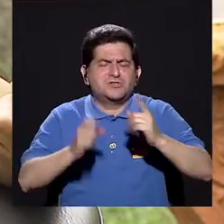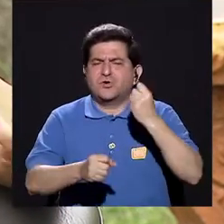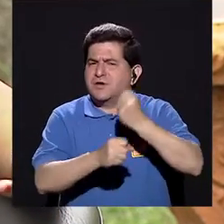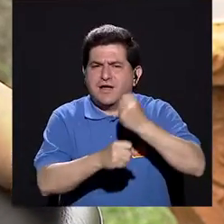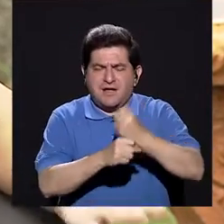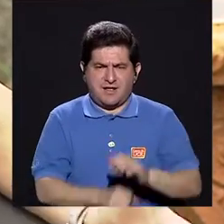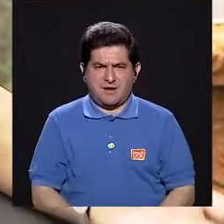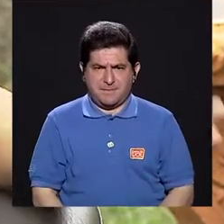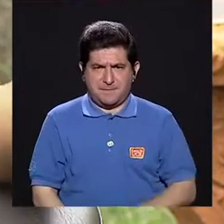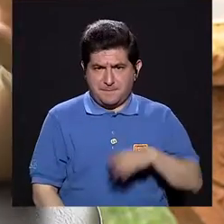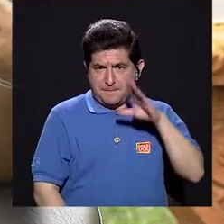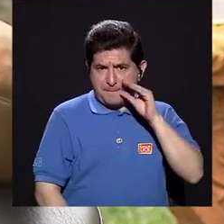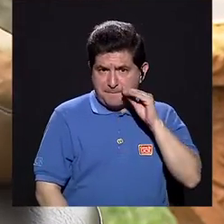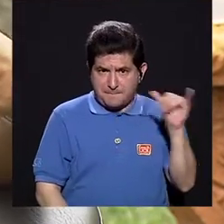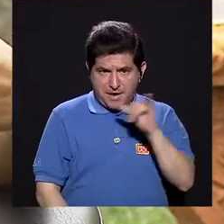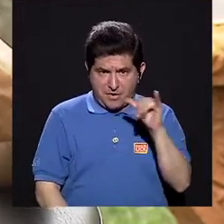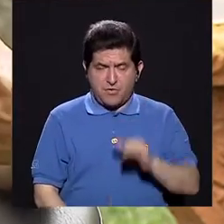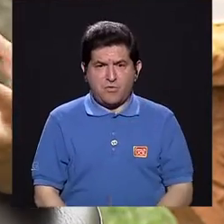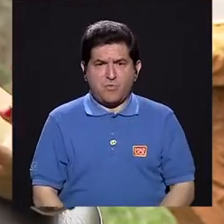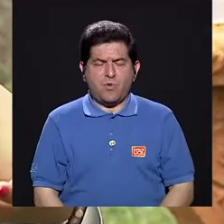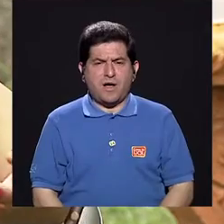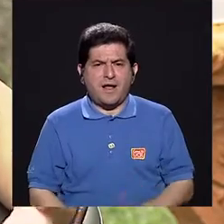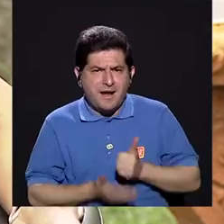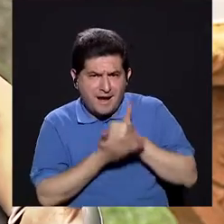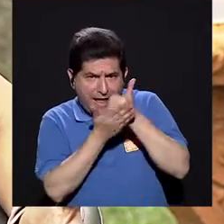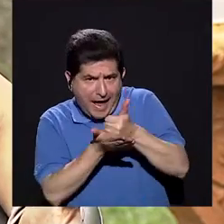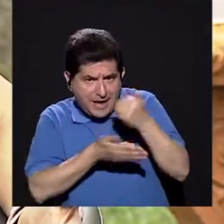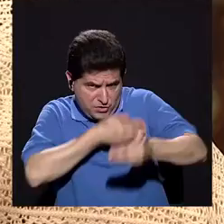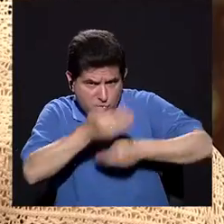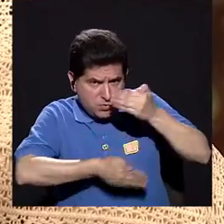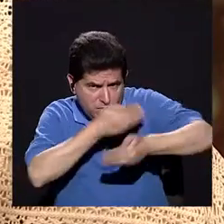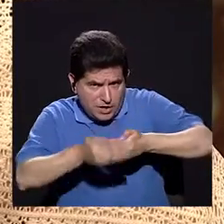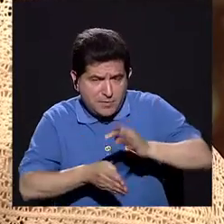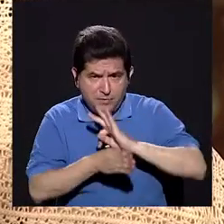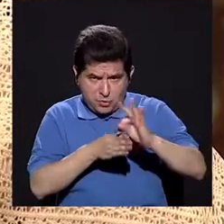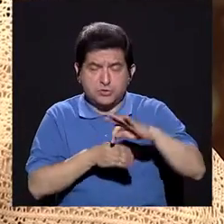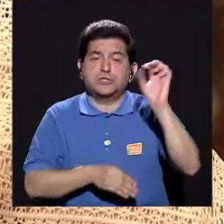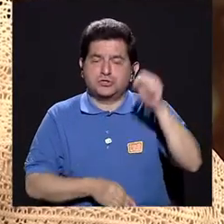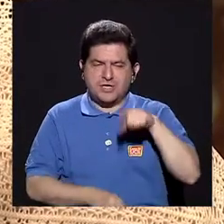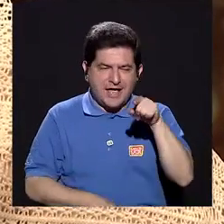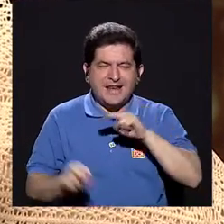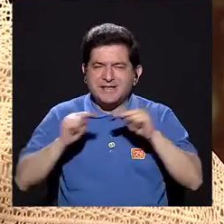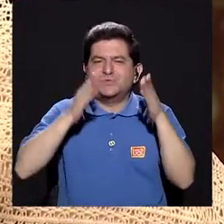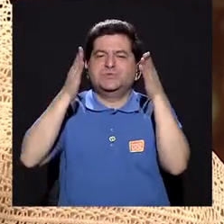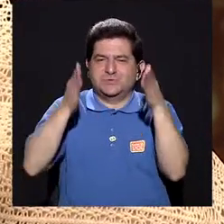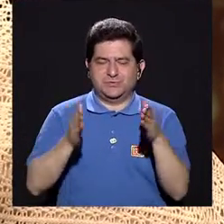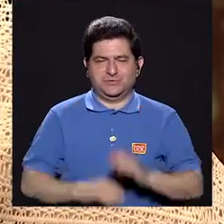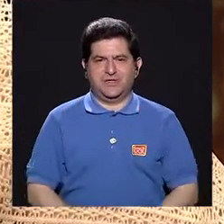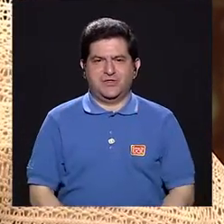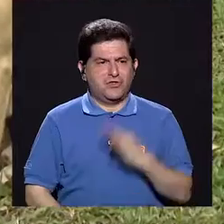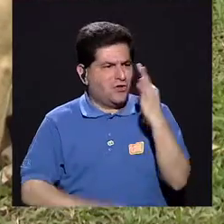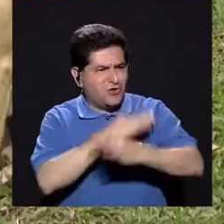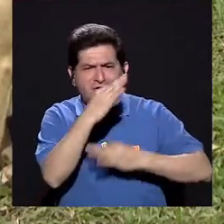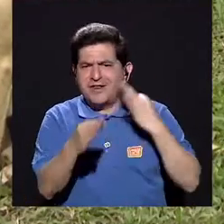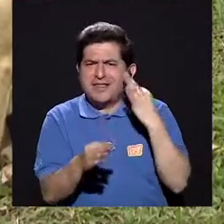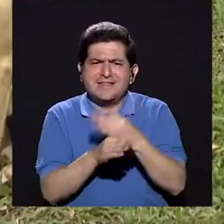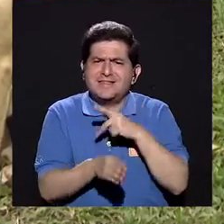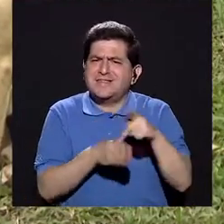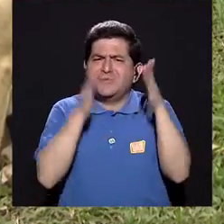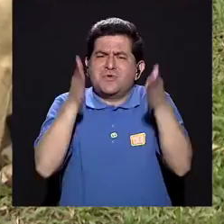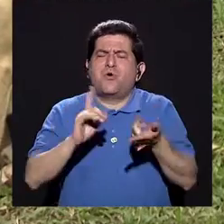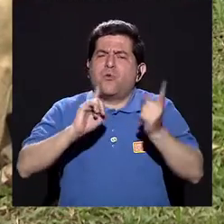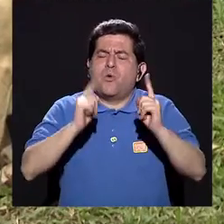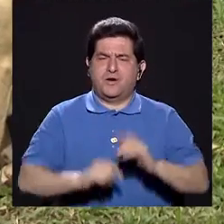estoy entendiendo que el perro se vuelve como un coayudante de esta terapia. Ajá, ajá. Es un mediador. ¿Y qué tipo de profesional?